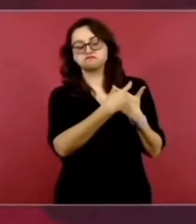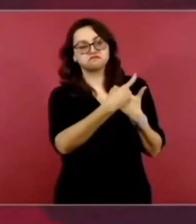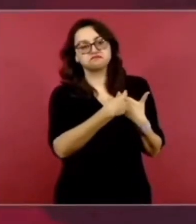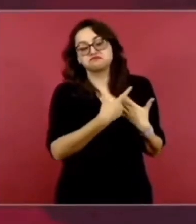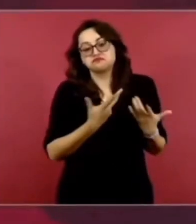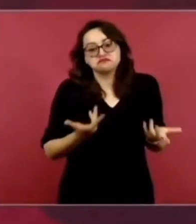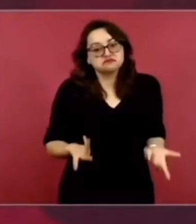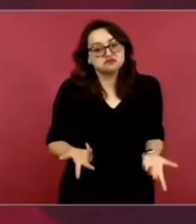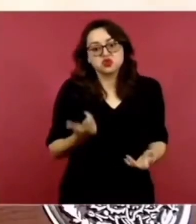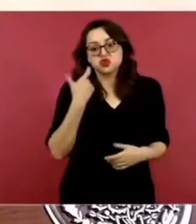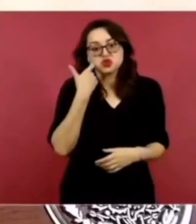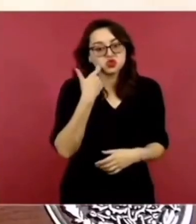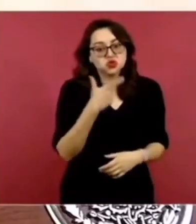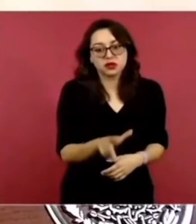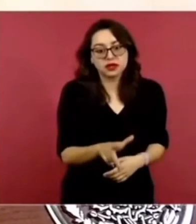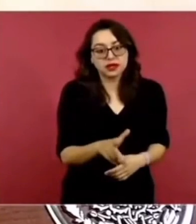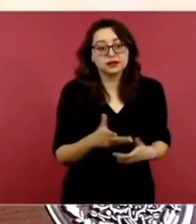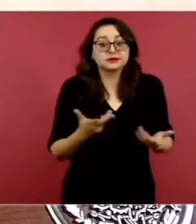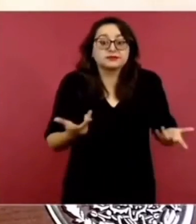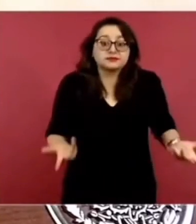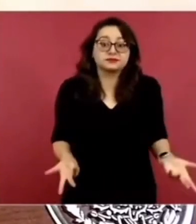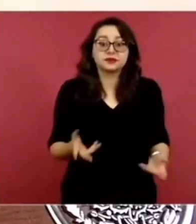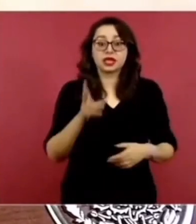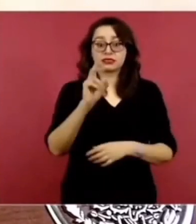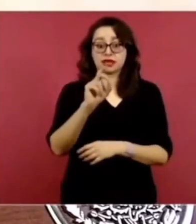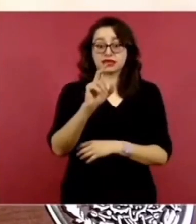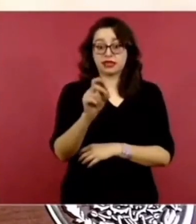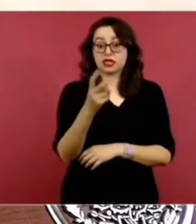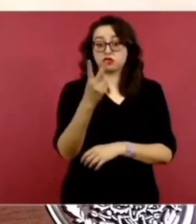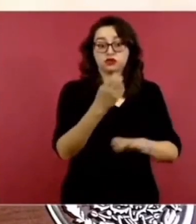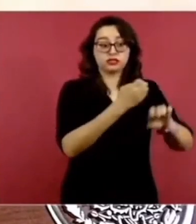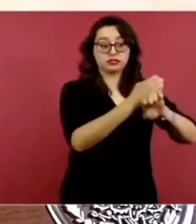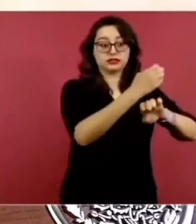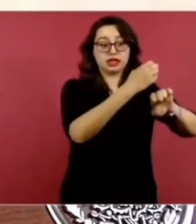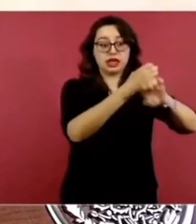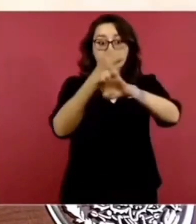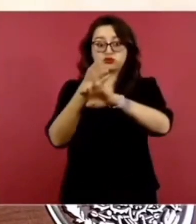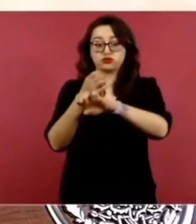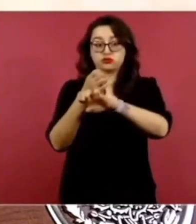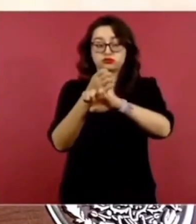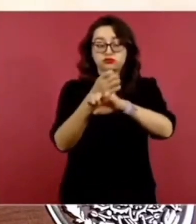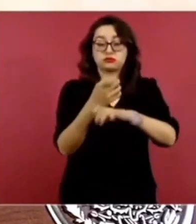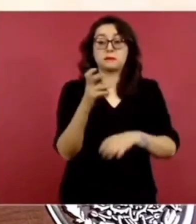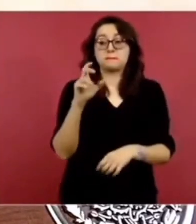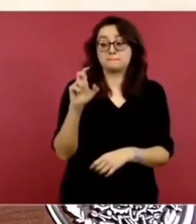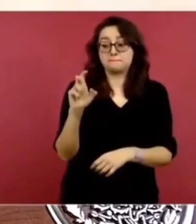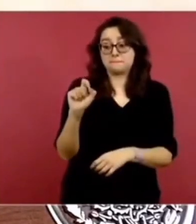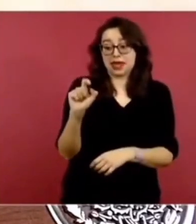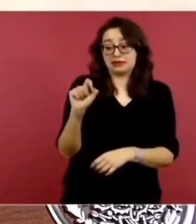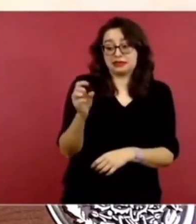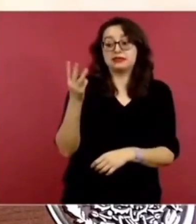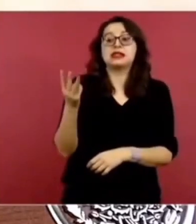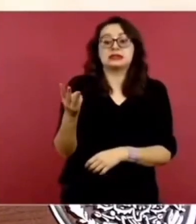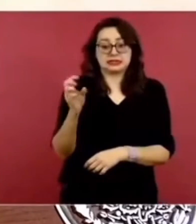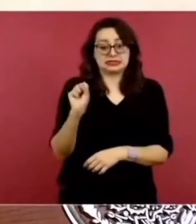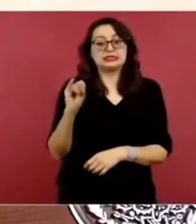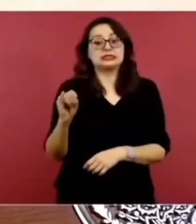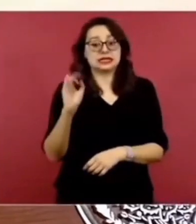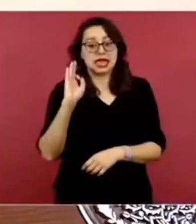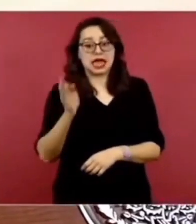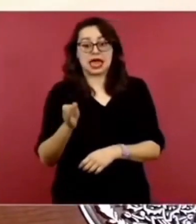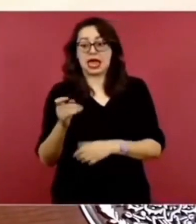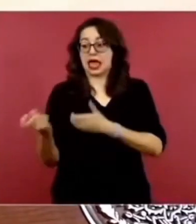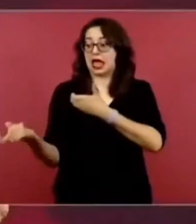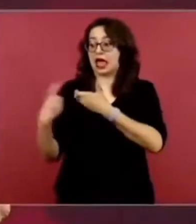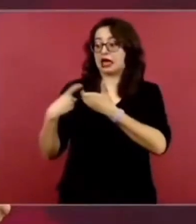fueron 23 de los 32 estados. y hay algunos todavía del PRI y del PAN,